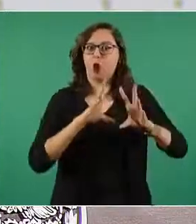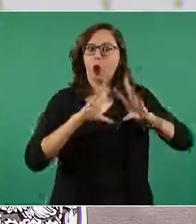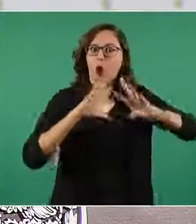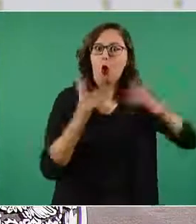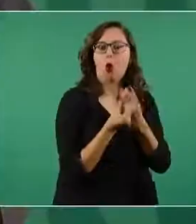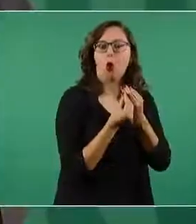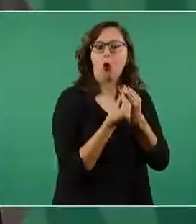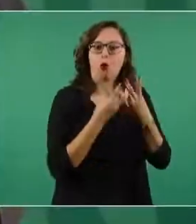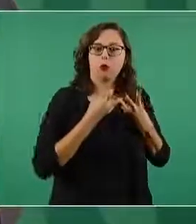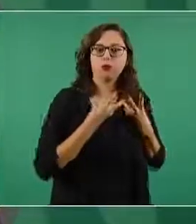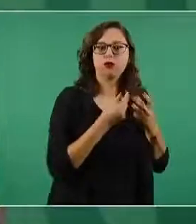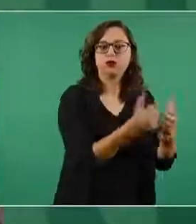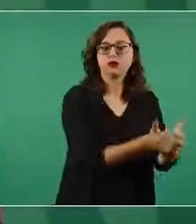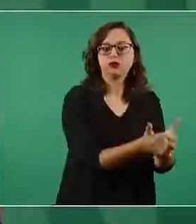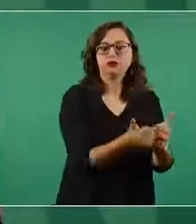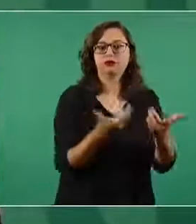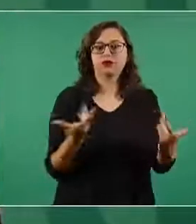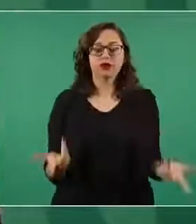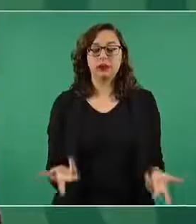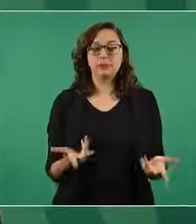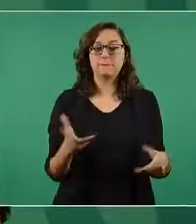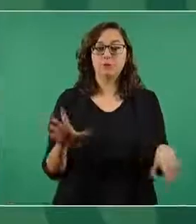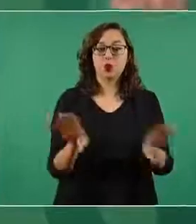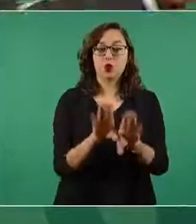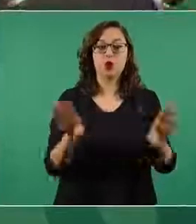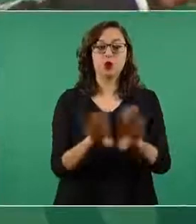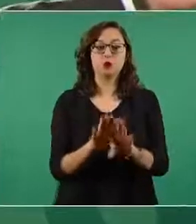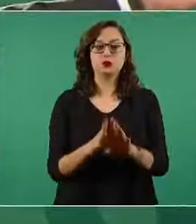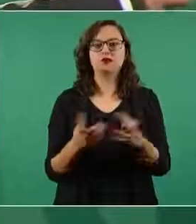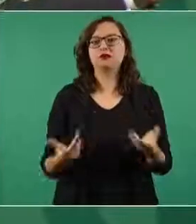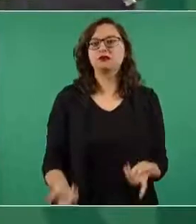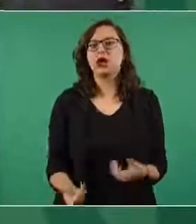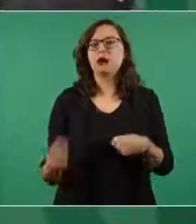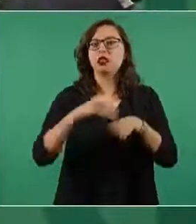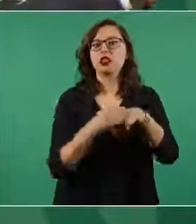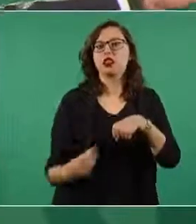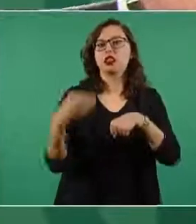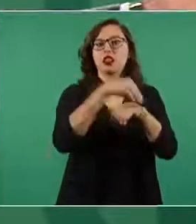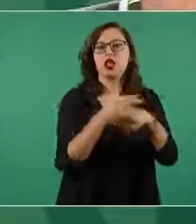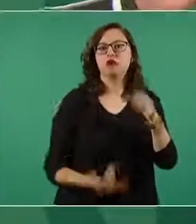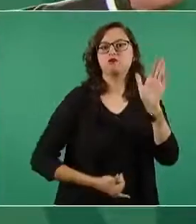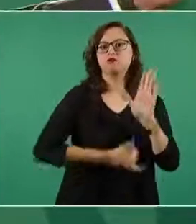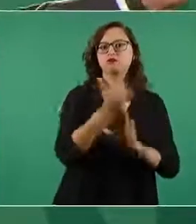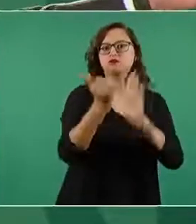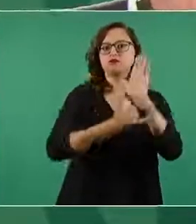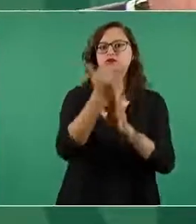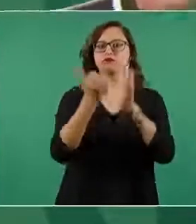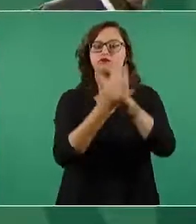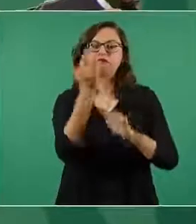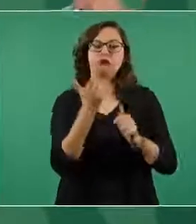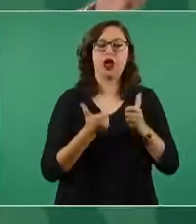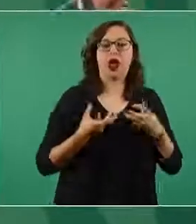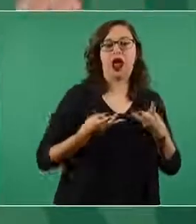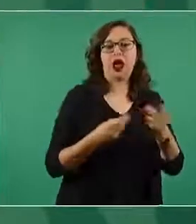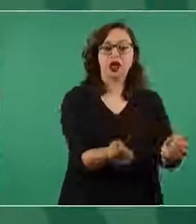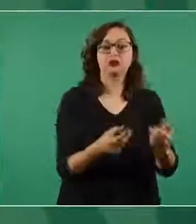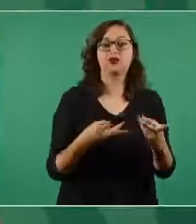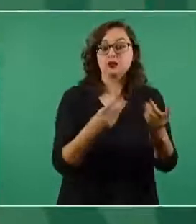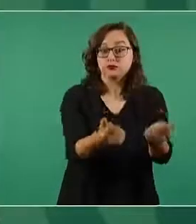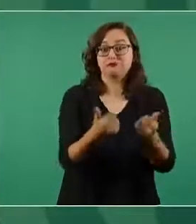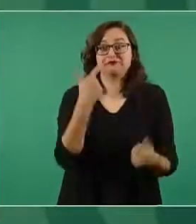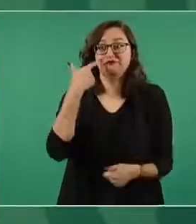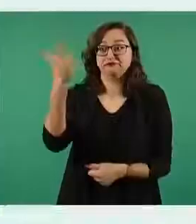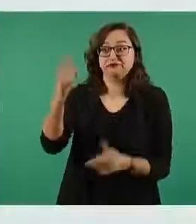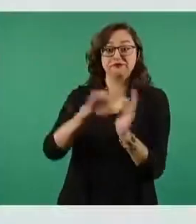la cobraban tres cuatro cinco veces ahí está el caso del tren Toluca